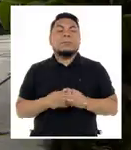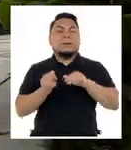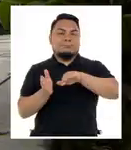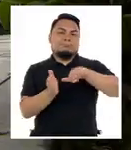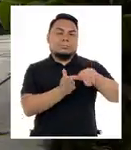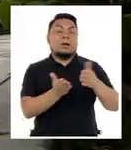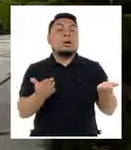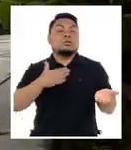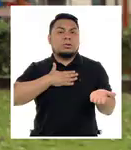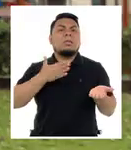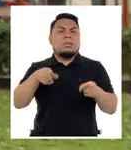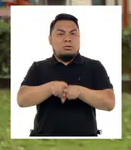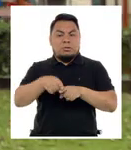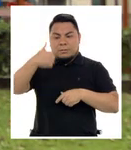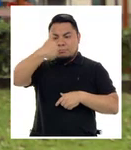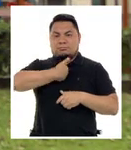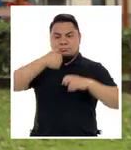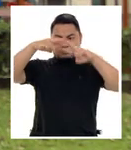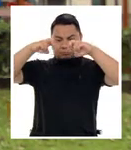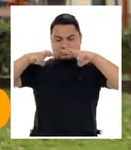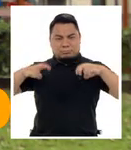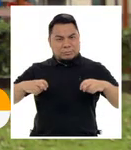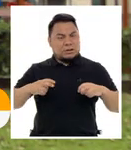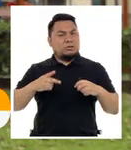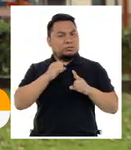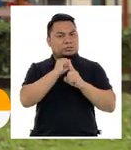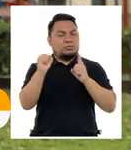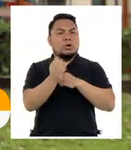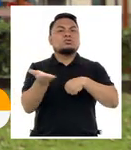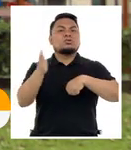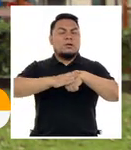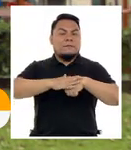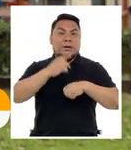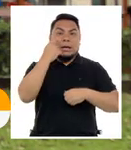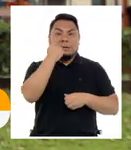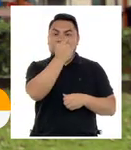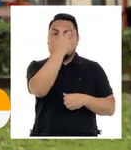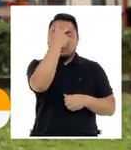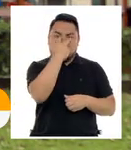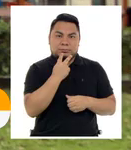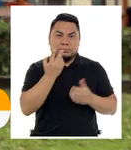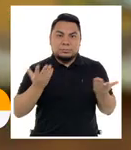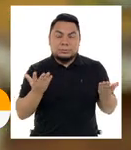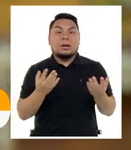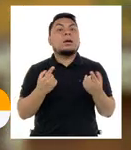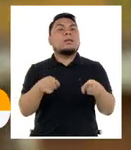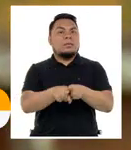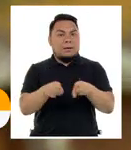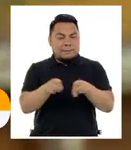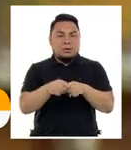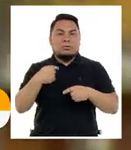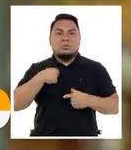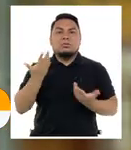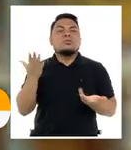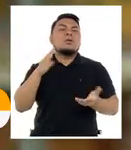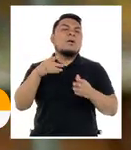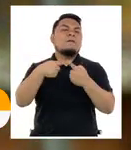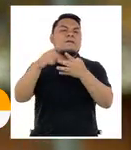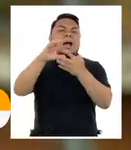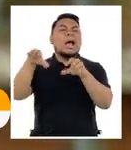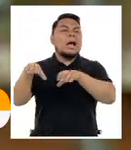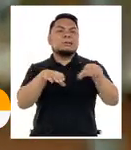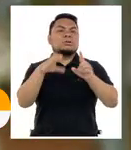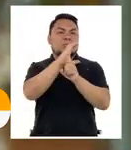Por una parte, he hecho investigación social sobre la ceguera, por ejemplo, y en paralelo he realizado actividades